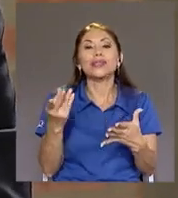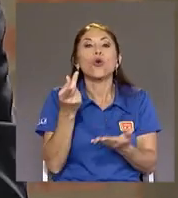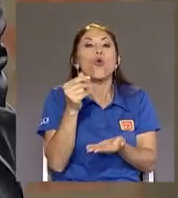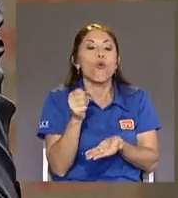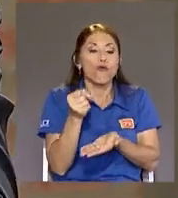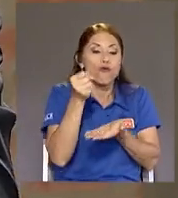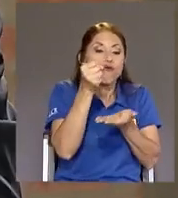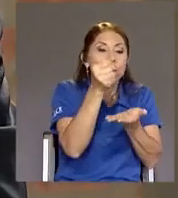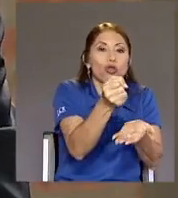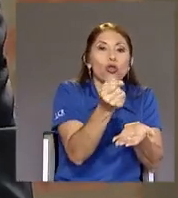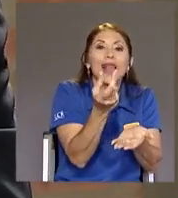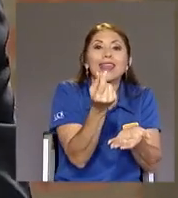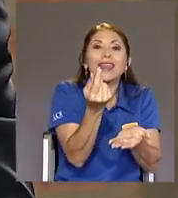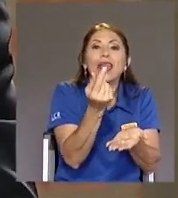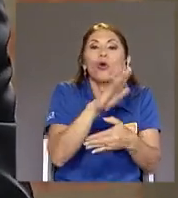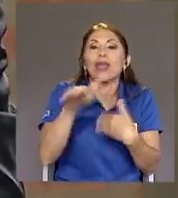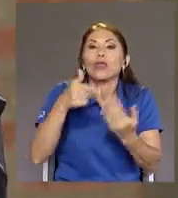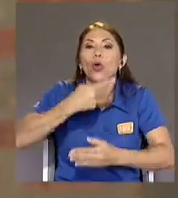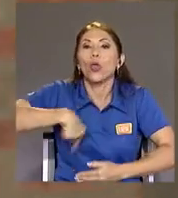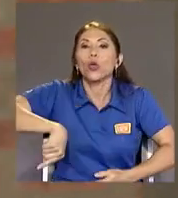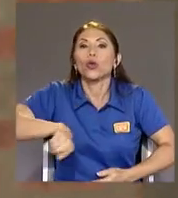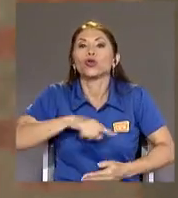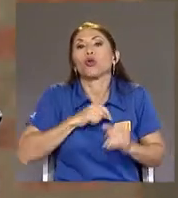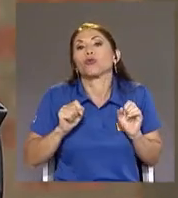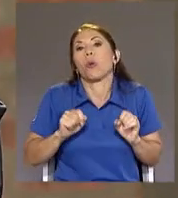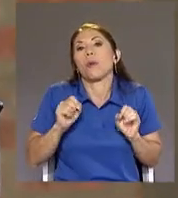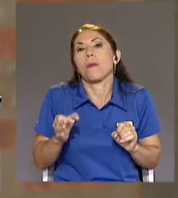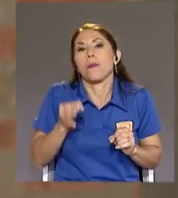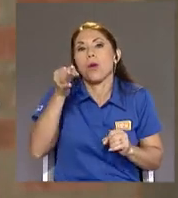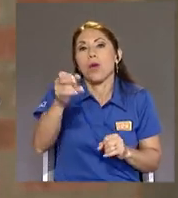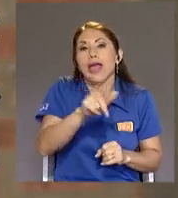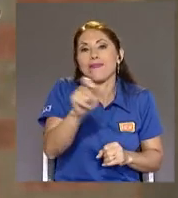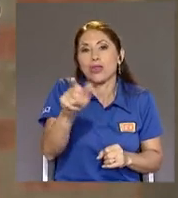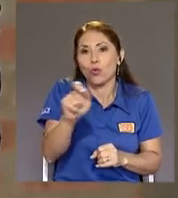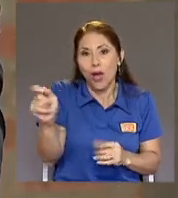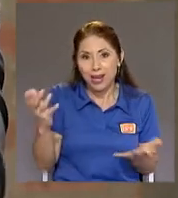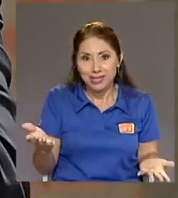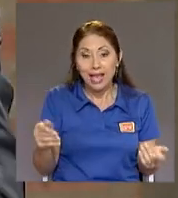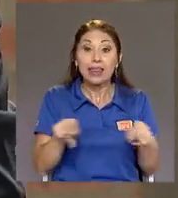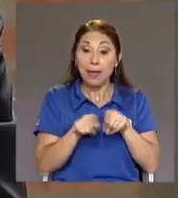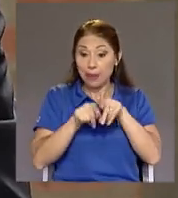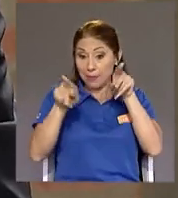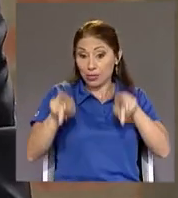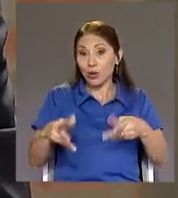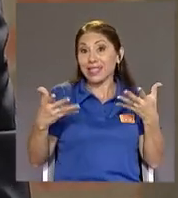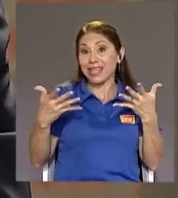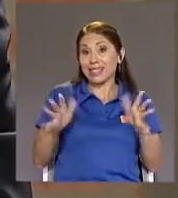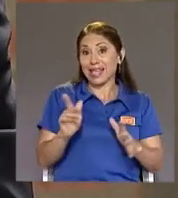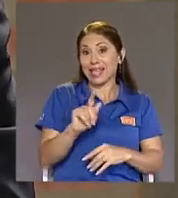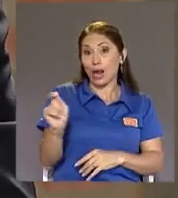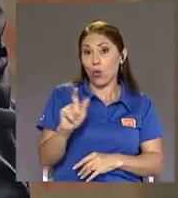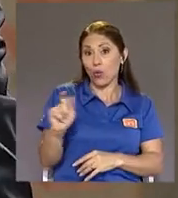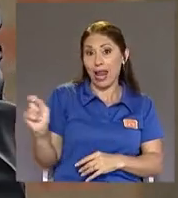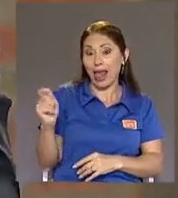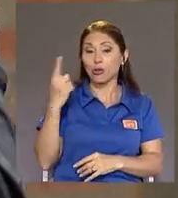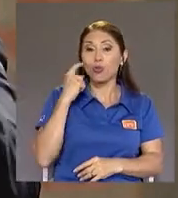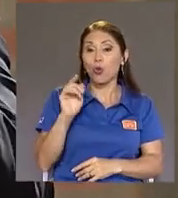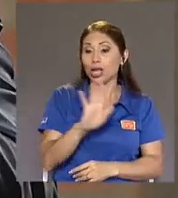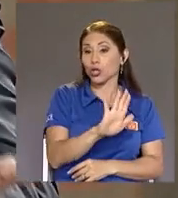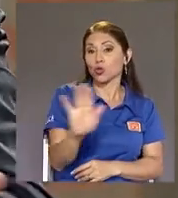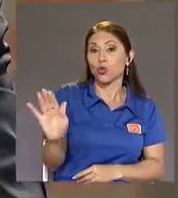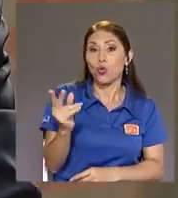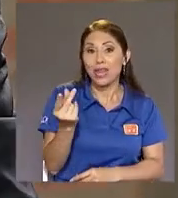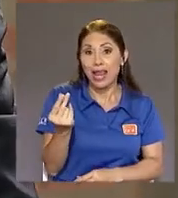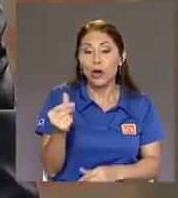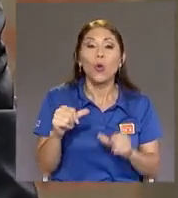Eventuales jubilados Y de incluso Los que ya están jubilados Porque bueno El dinero de ellos Continúa siendo pago